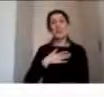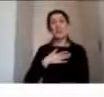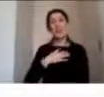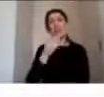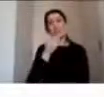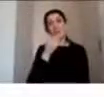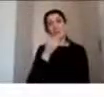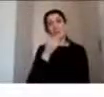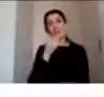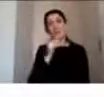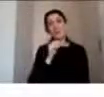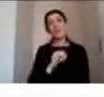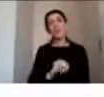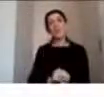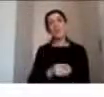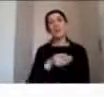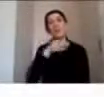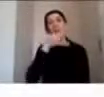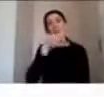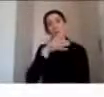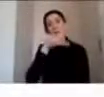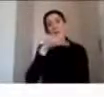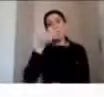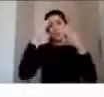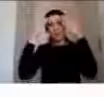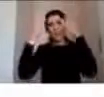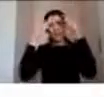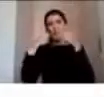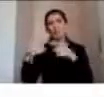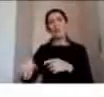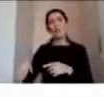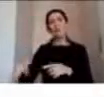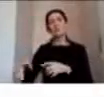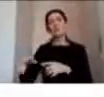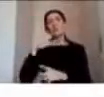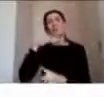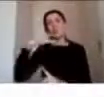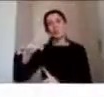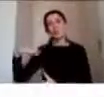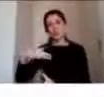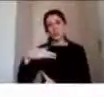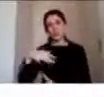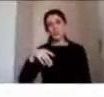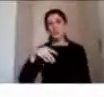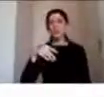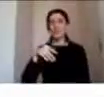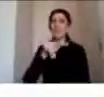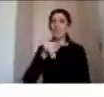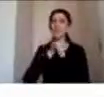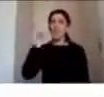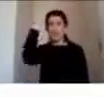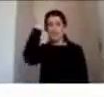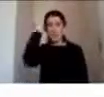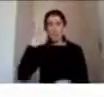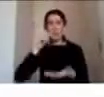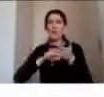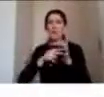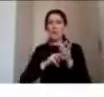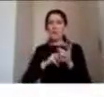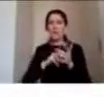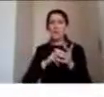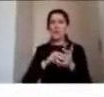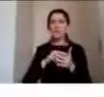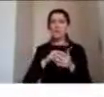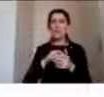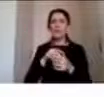y social posterior a un TEC hay más posibilidades de presentar problemas en los ciclos de sueño hay mayor riesgo de trastornos conductuales o